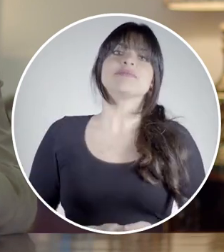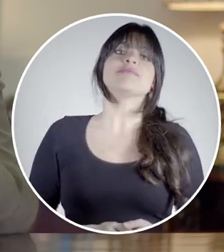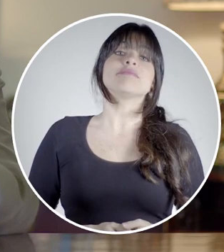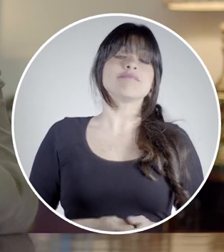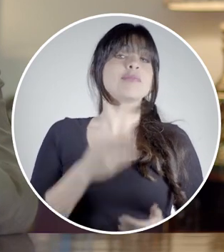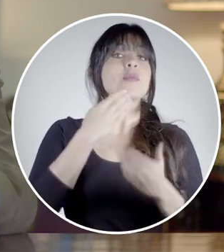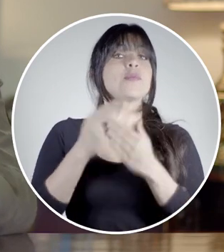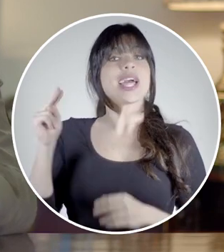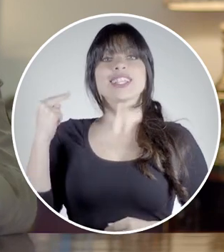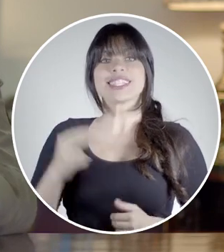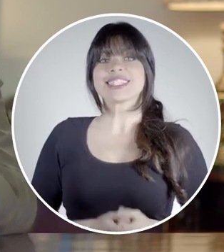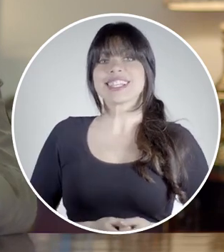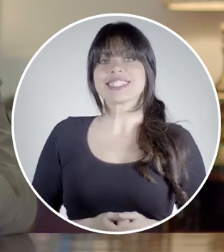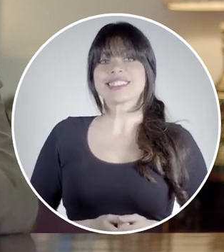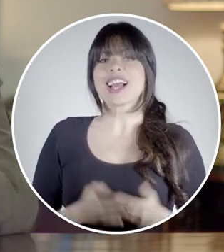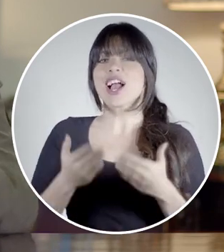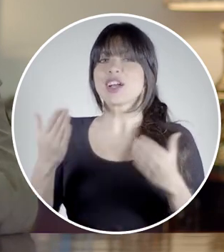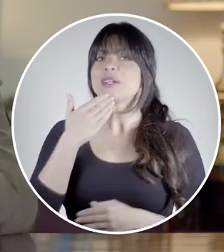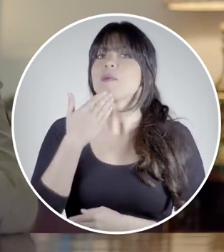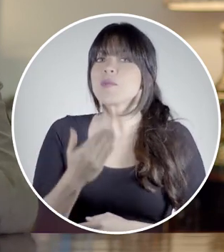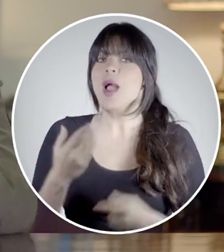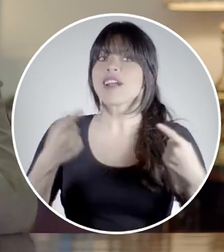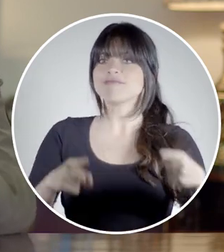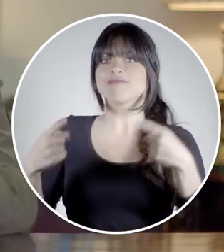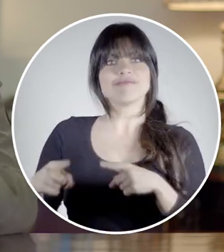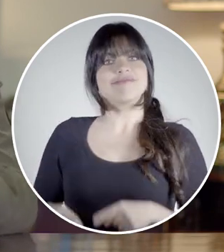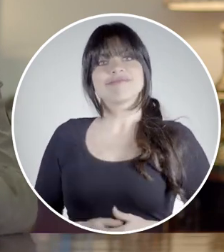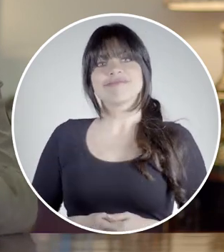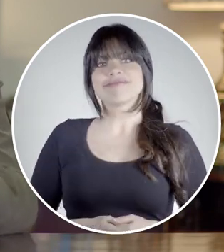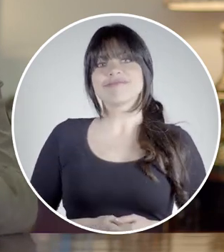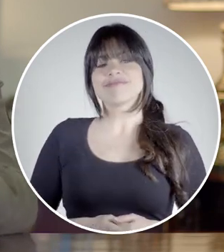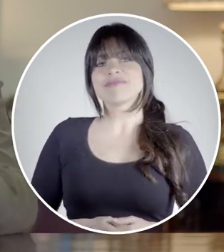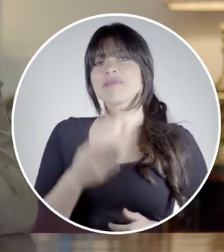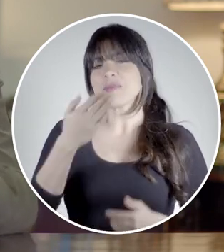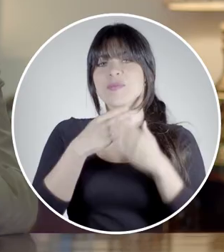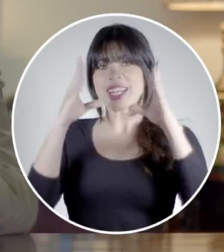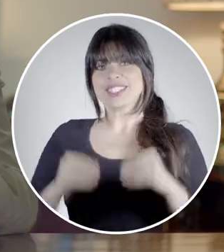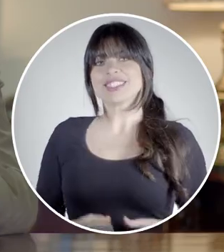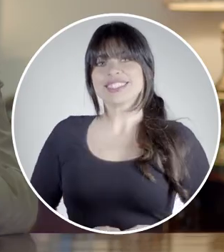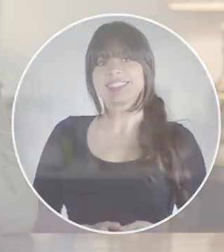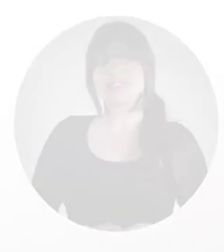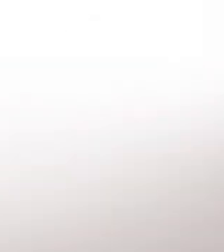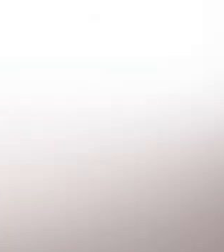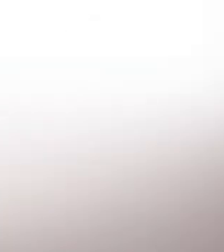Son muy buenas noticias. Las cosas buenas están pasando. Que pasen buena noche.